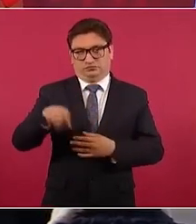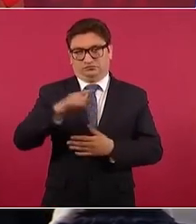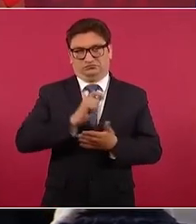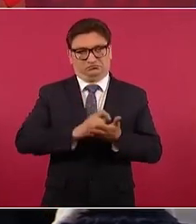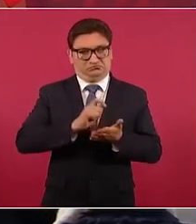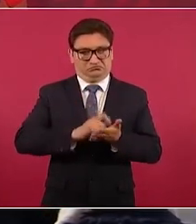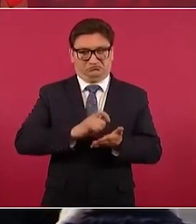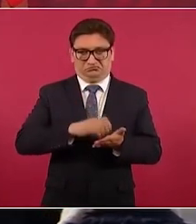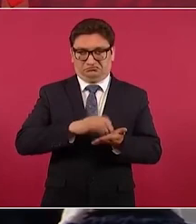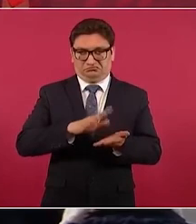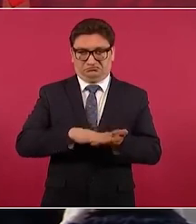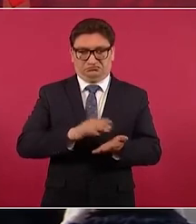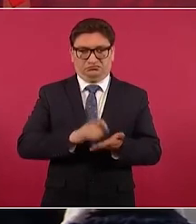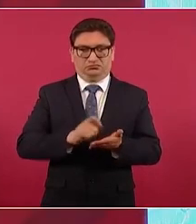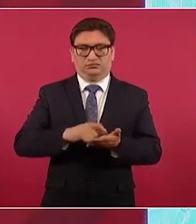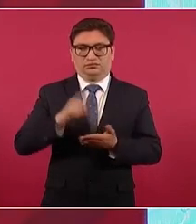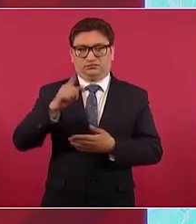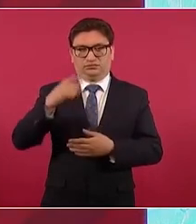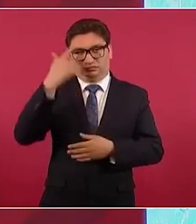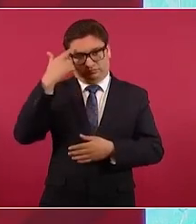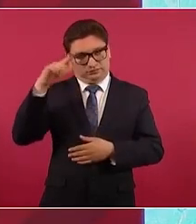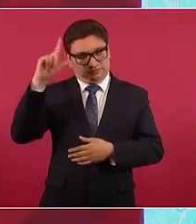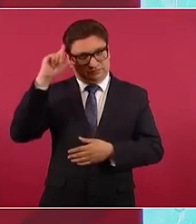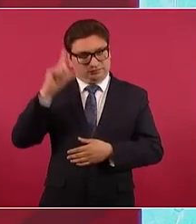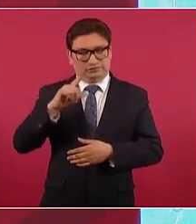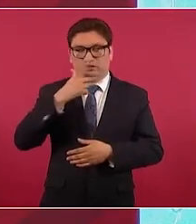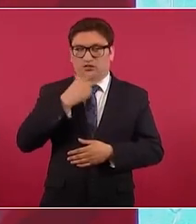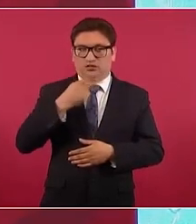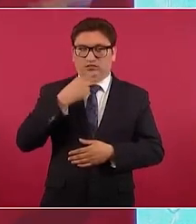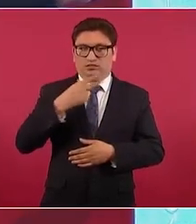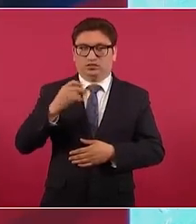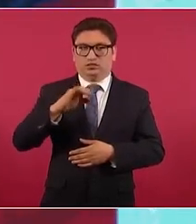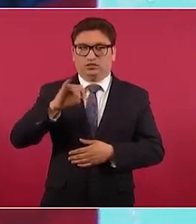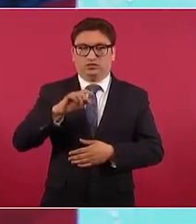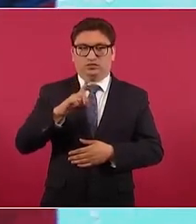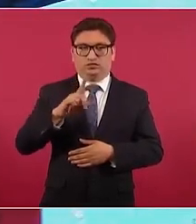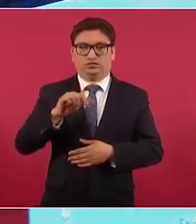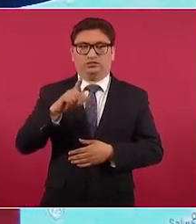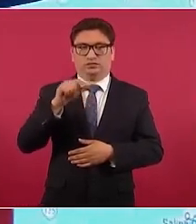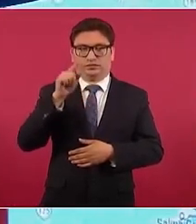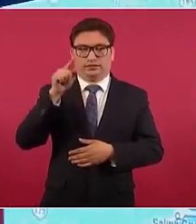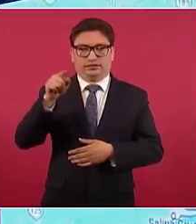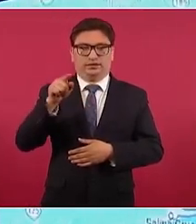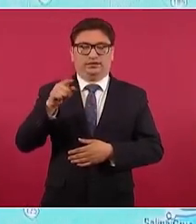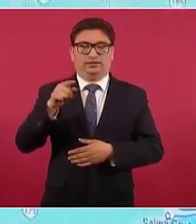el almirante Ojeda, que se le dé